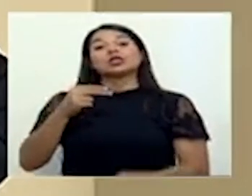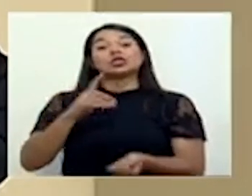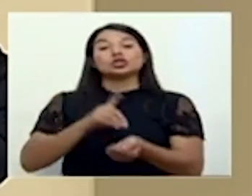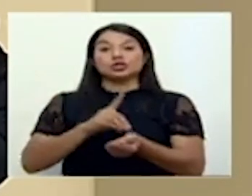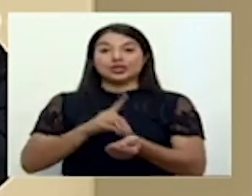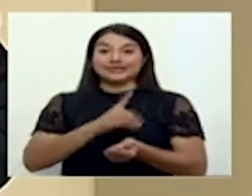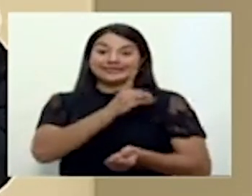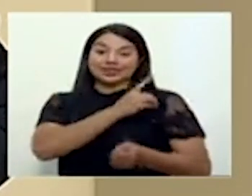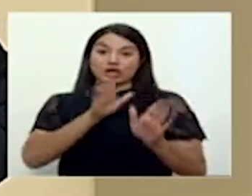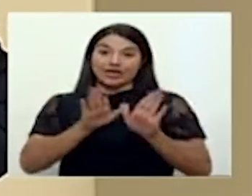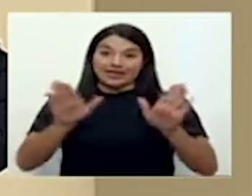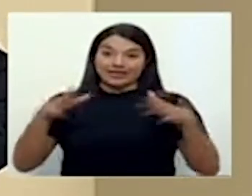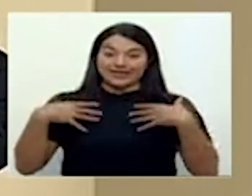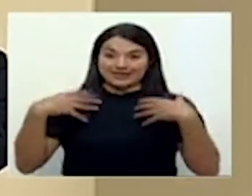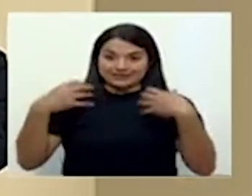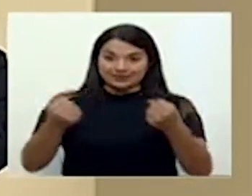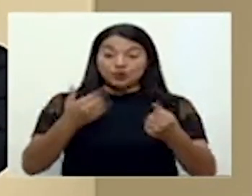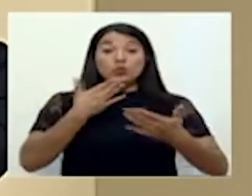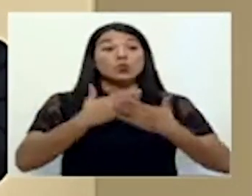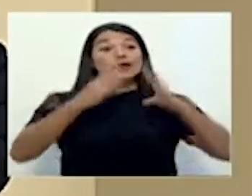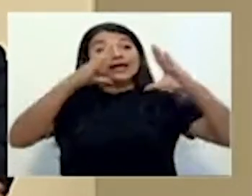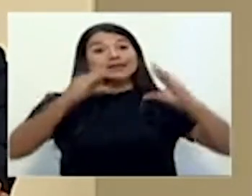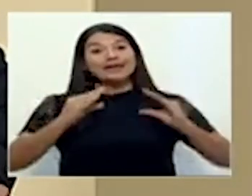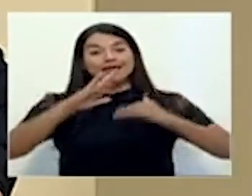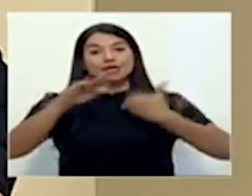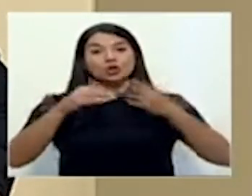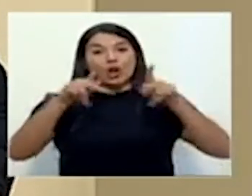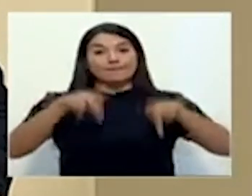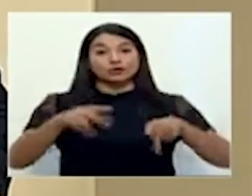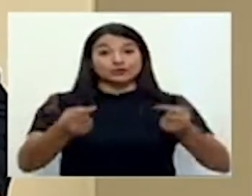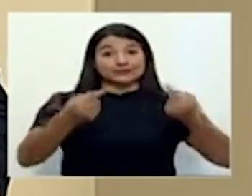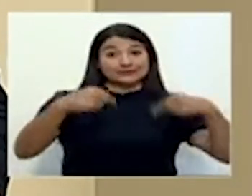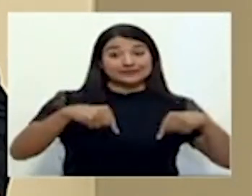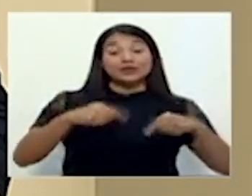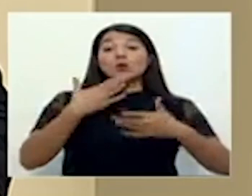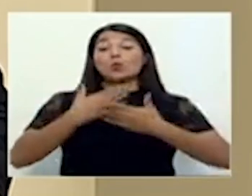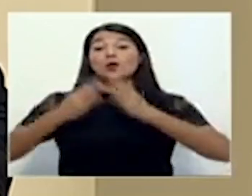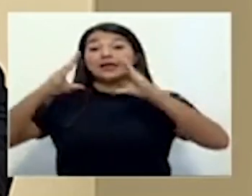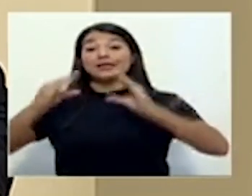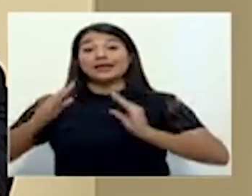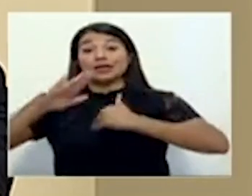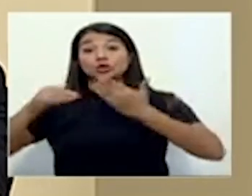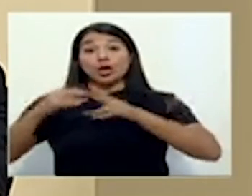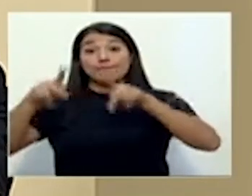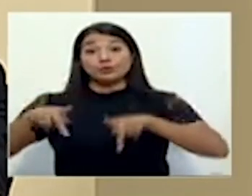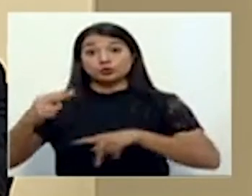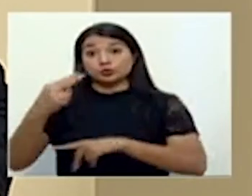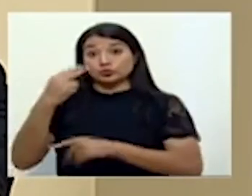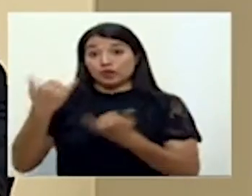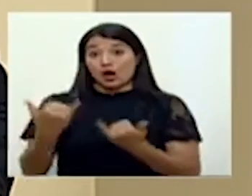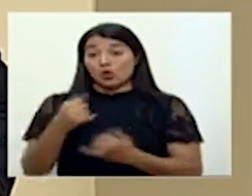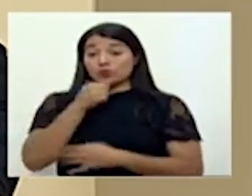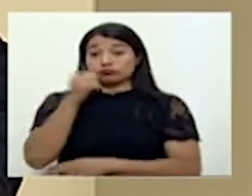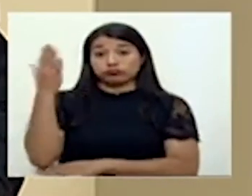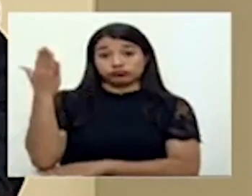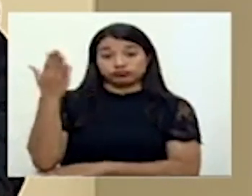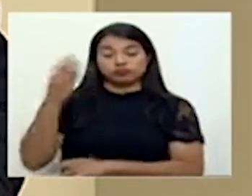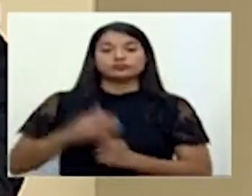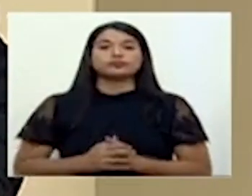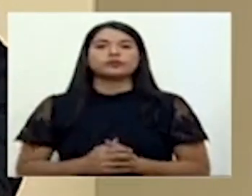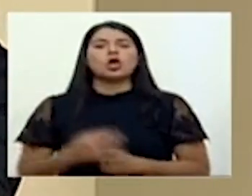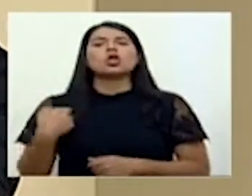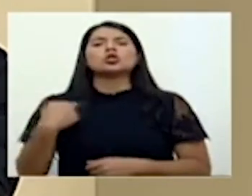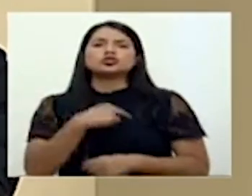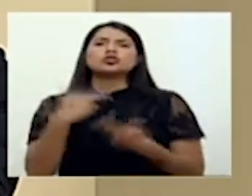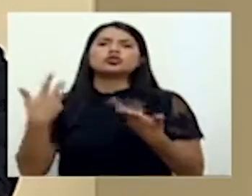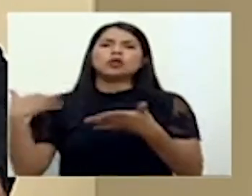y también a las personas que nos están siguiendo por los diferentes medios. Hemos venido hablando en los últimos